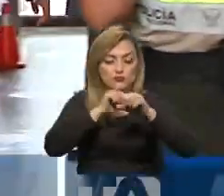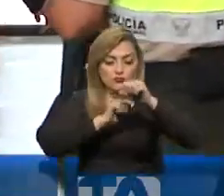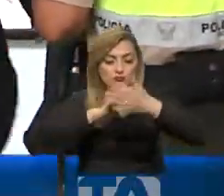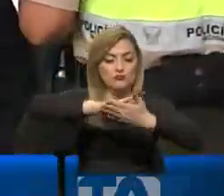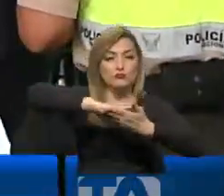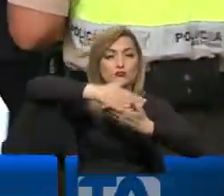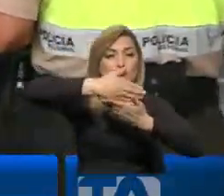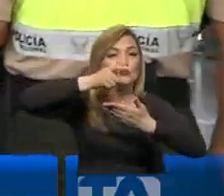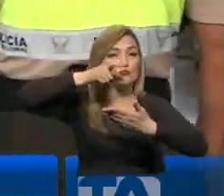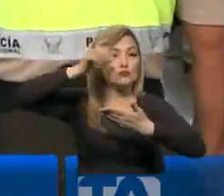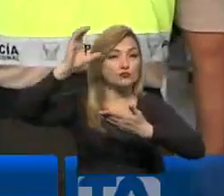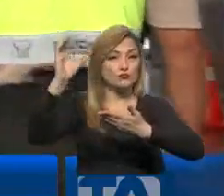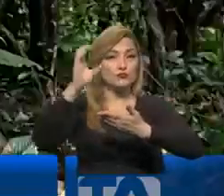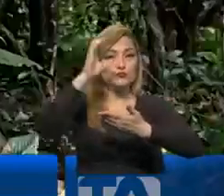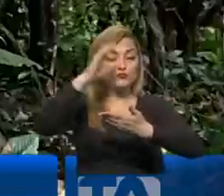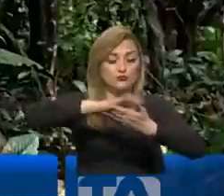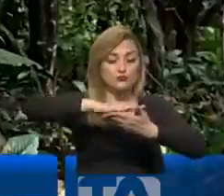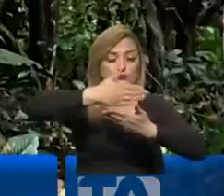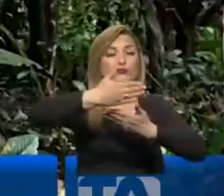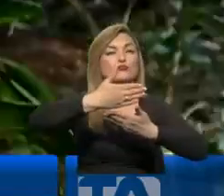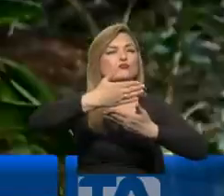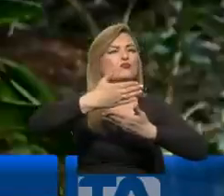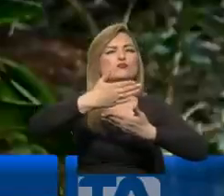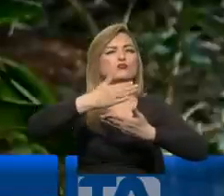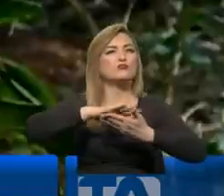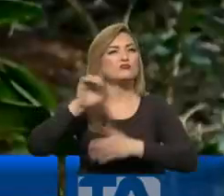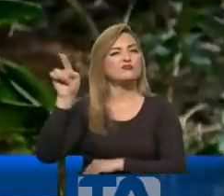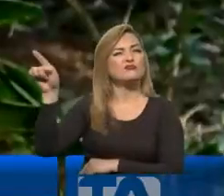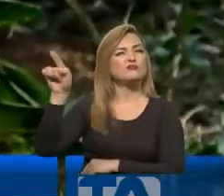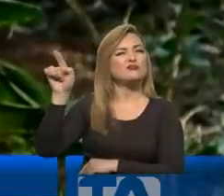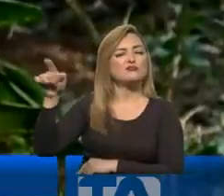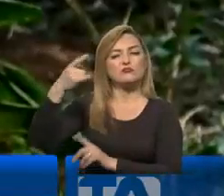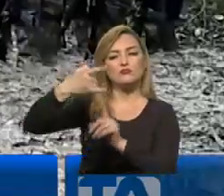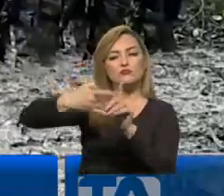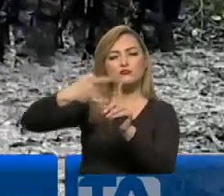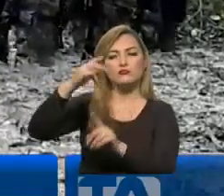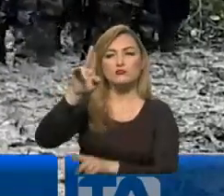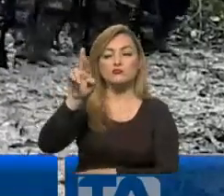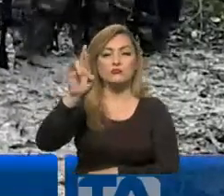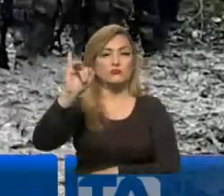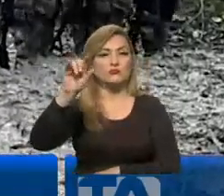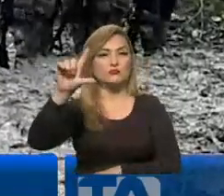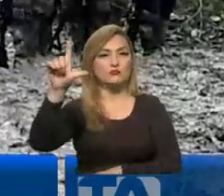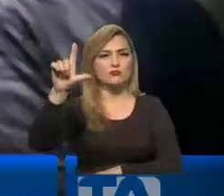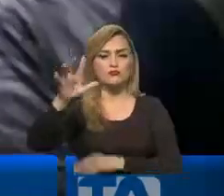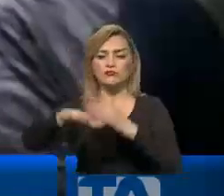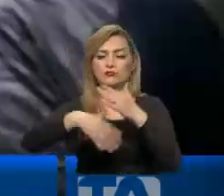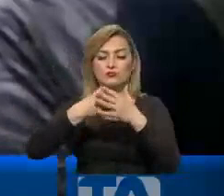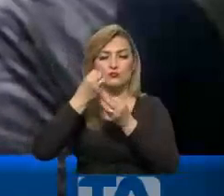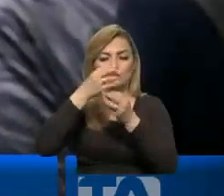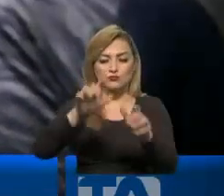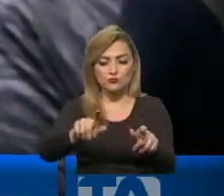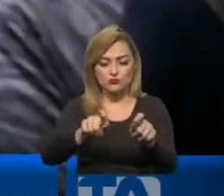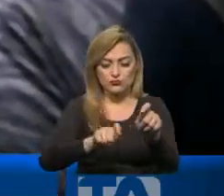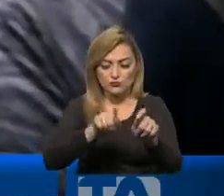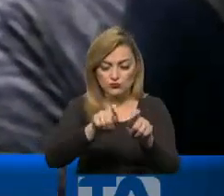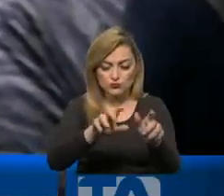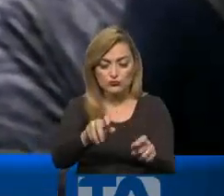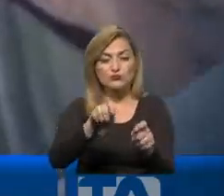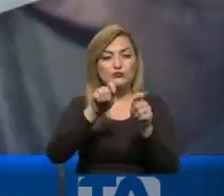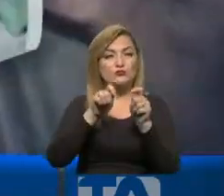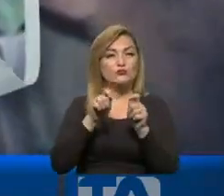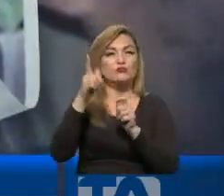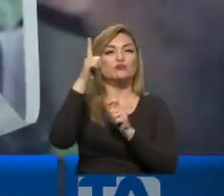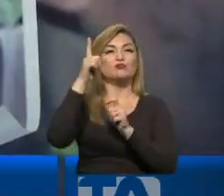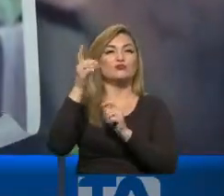encontró la fiscalía colombiana en la computadora de Andrés Banegas, alias Uriel, el líder del ELN abatido el